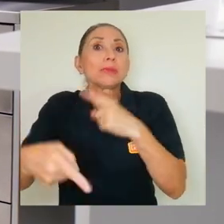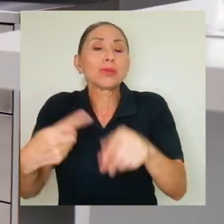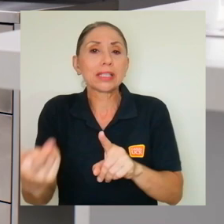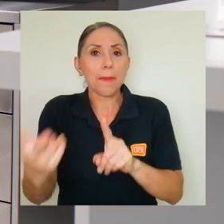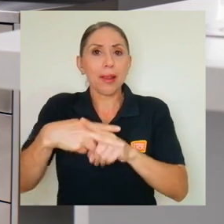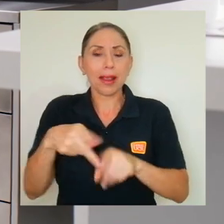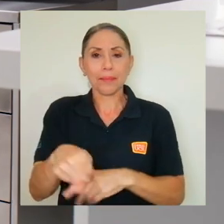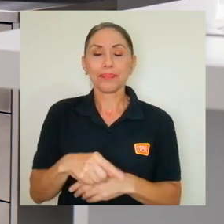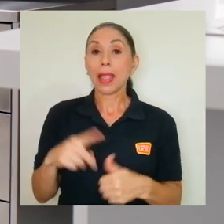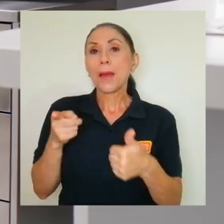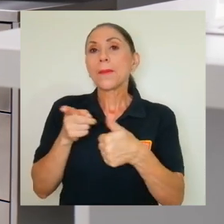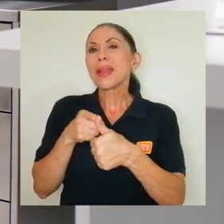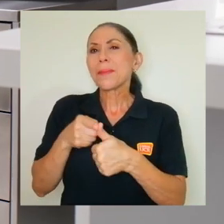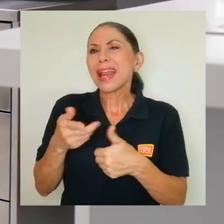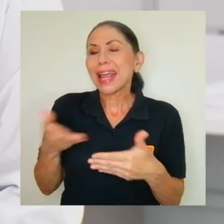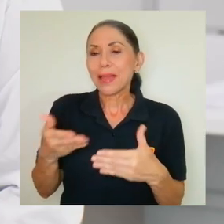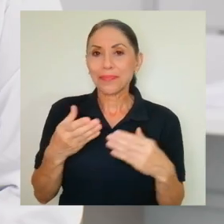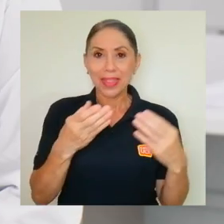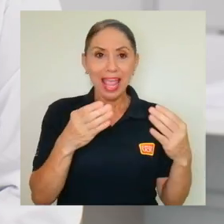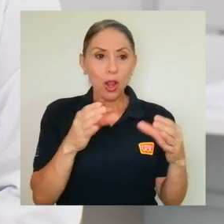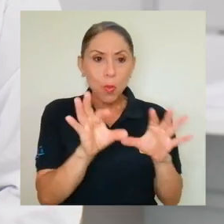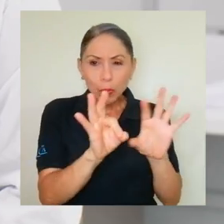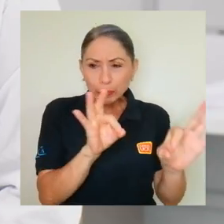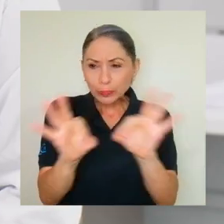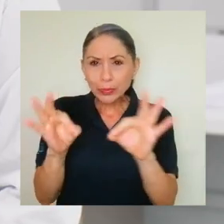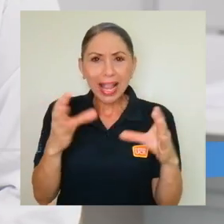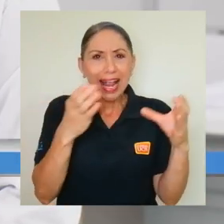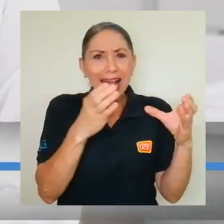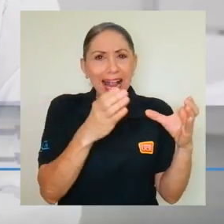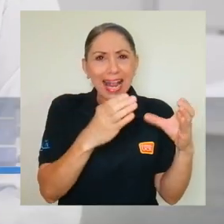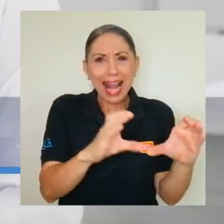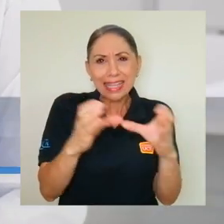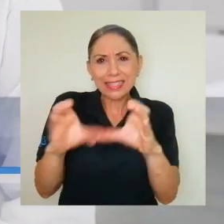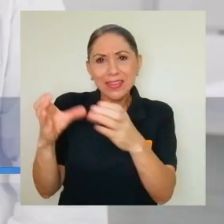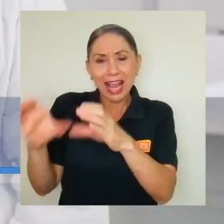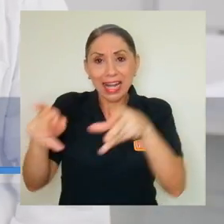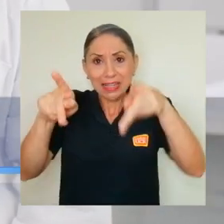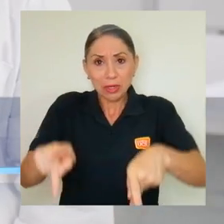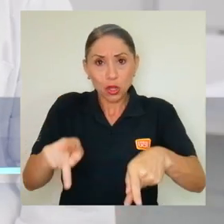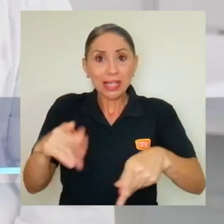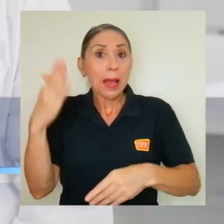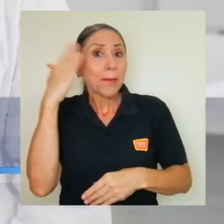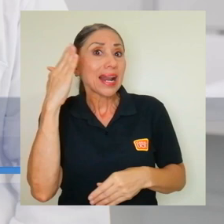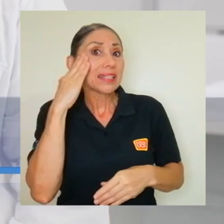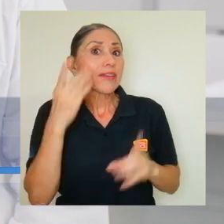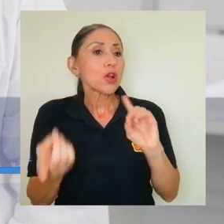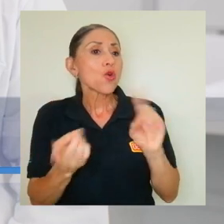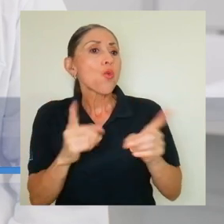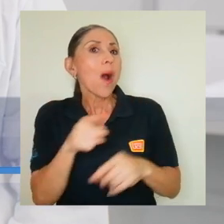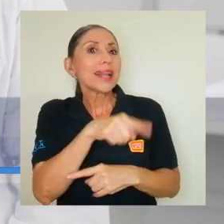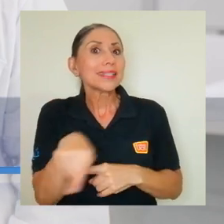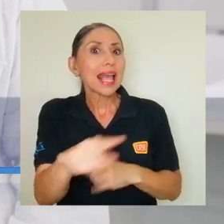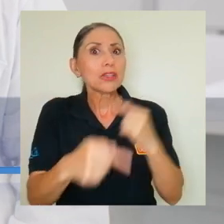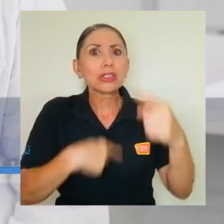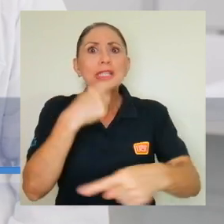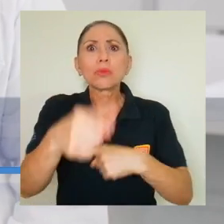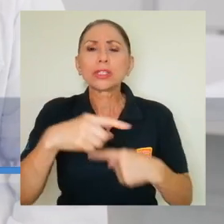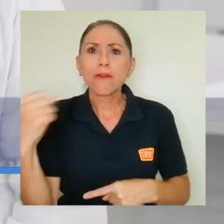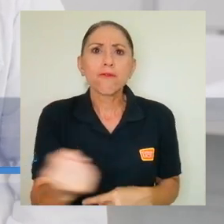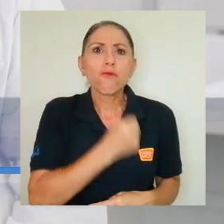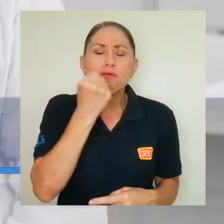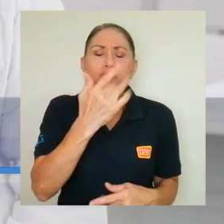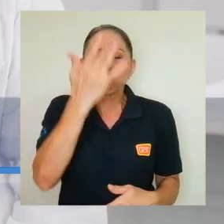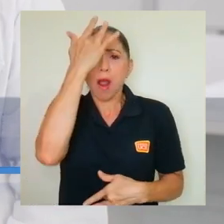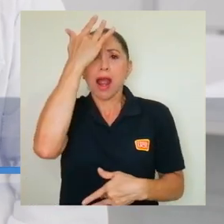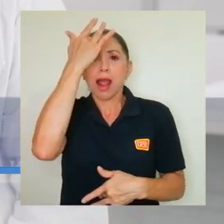aplicación. La primera es clasificar a los pacientes en estos grupos para identificar a aquellos que son los que se van a volver severos e iniciar